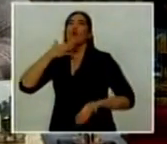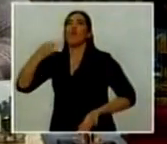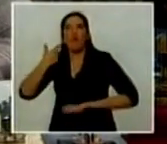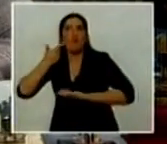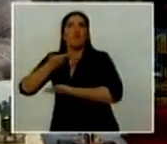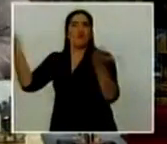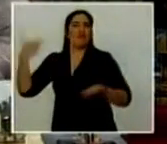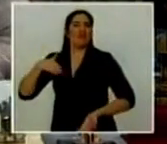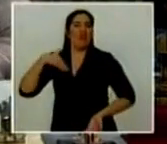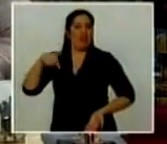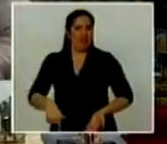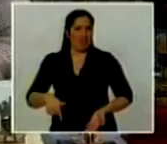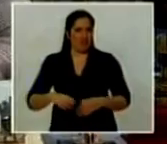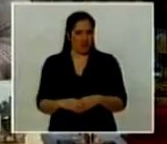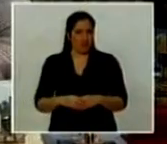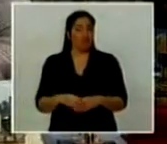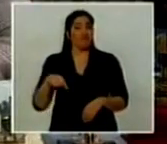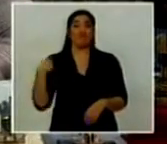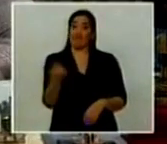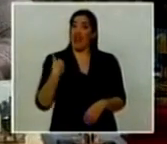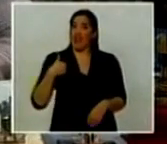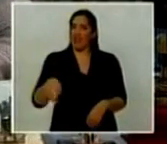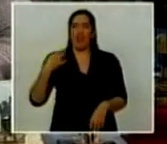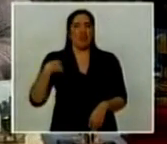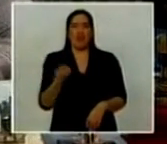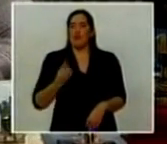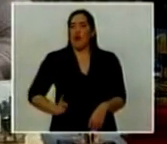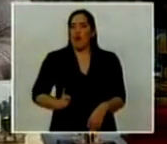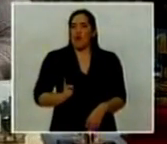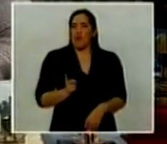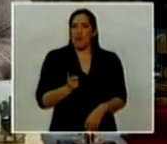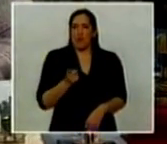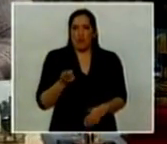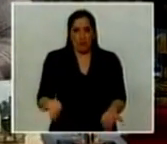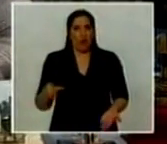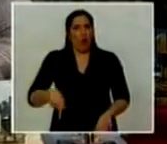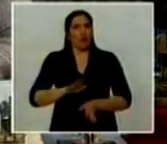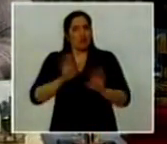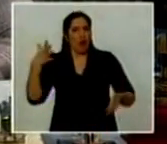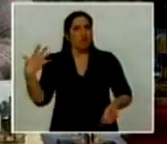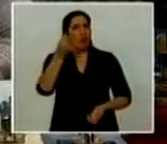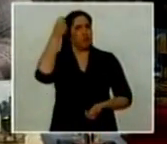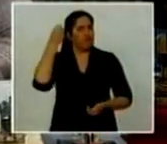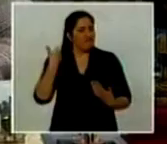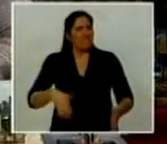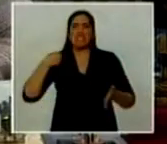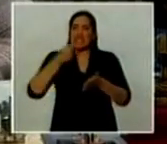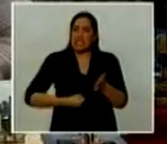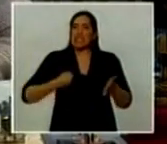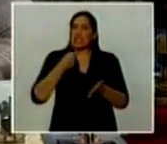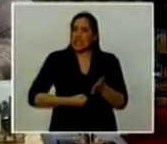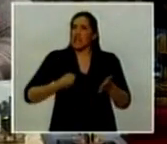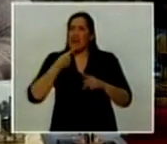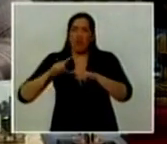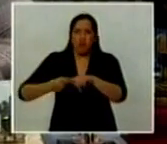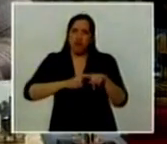hecho y argentinos debemos sentirnos orgullosos de lo que hemos logrado. ¿Valió la pena tanta